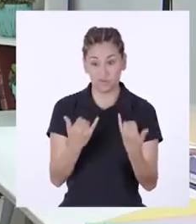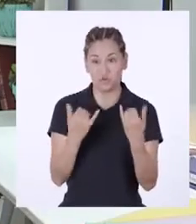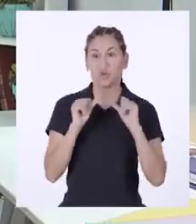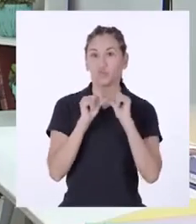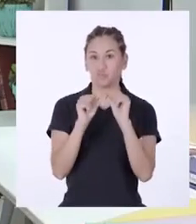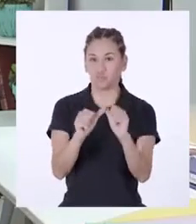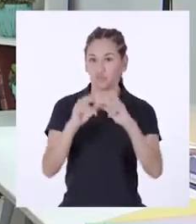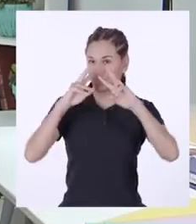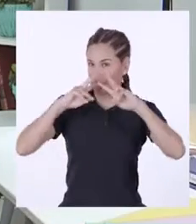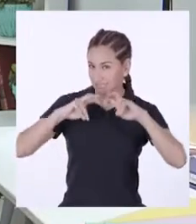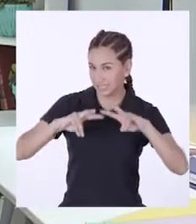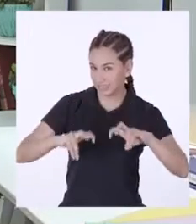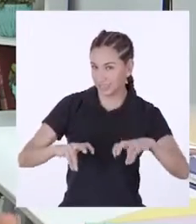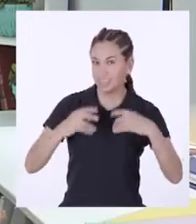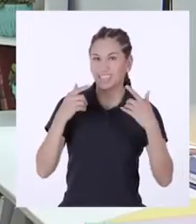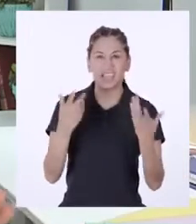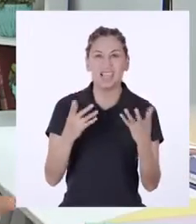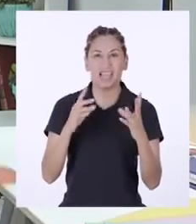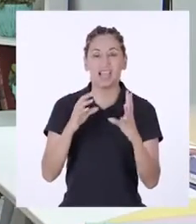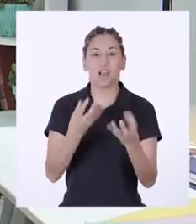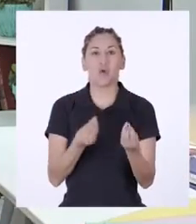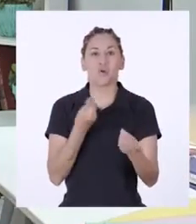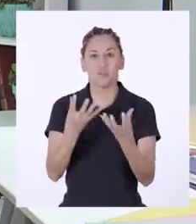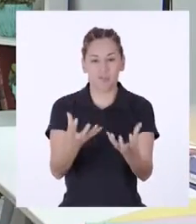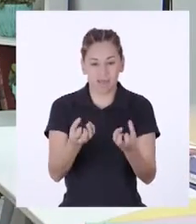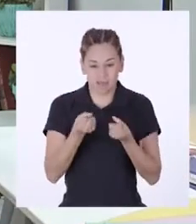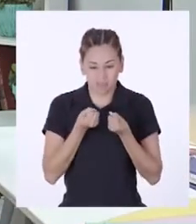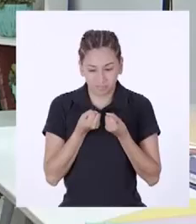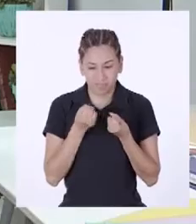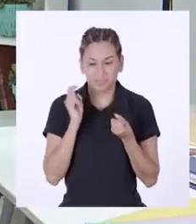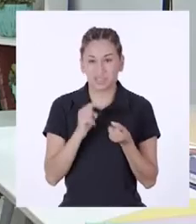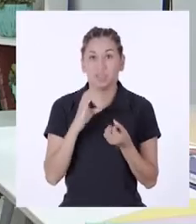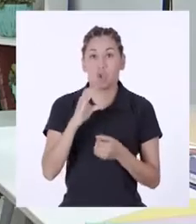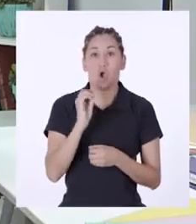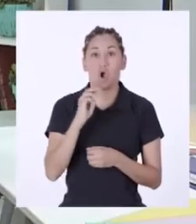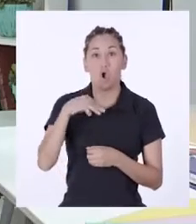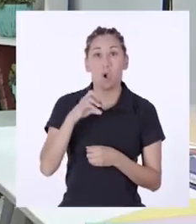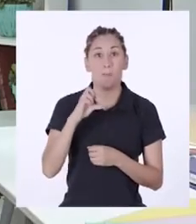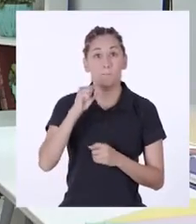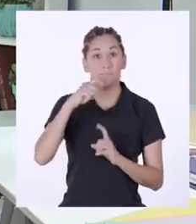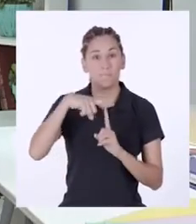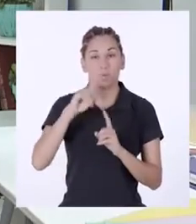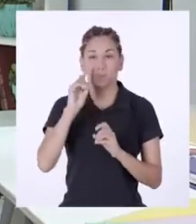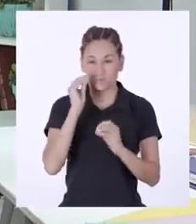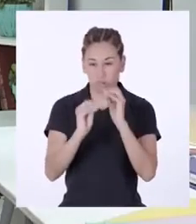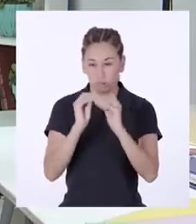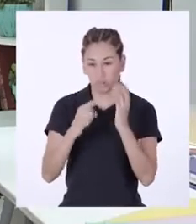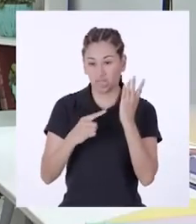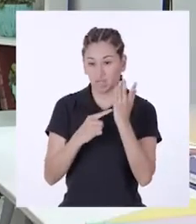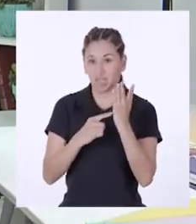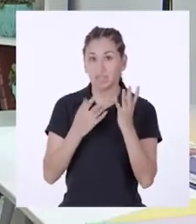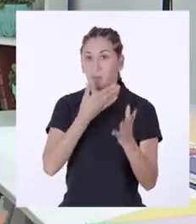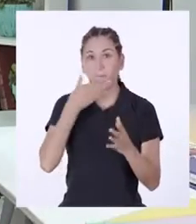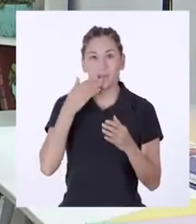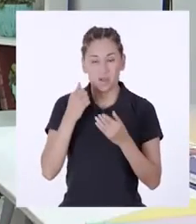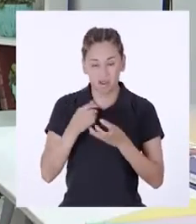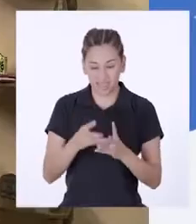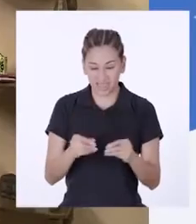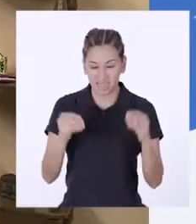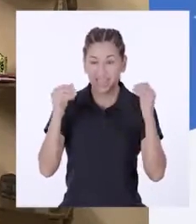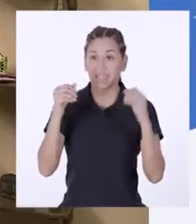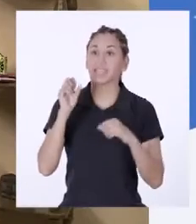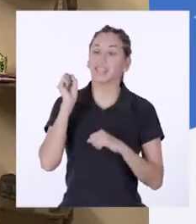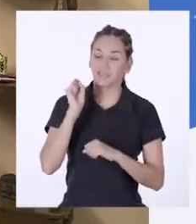hoy estamos continuando con la investigación de la obtención del compost como una solución tecnológica para mejorar los suelos.